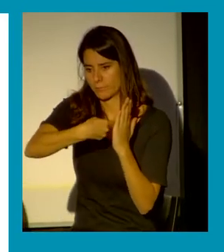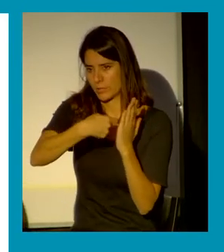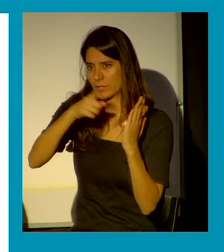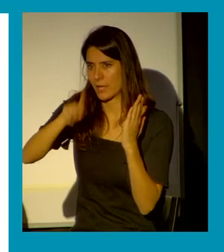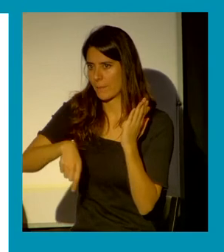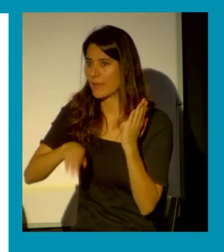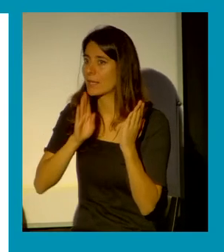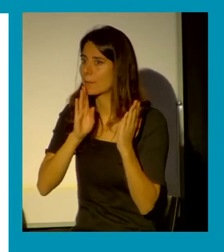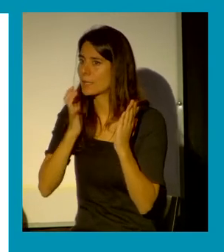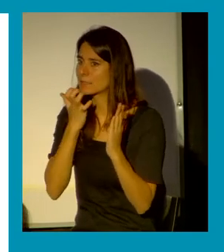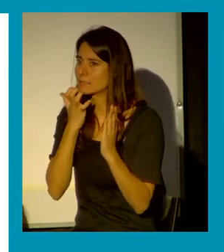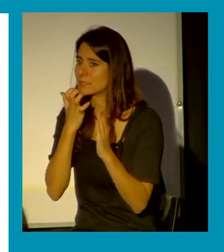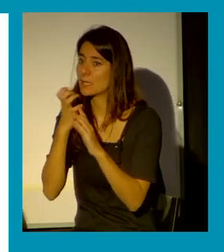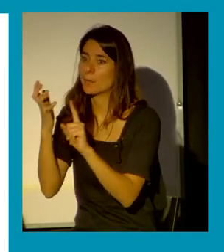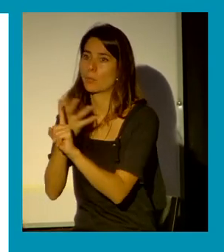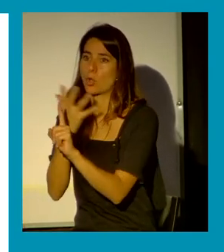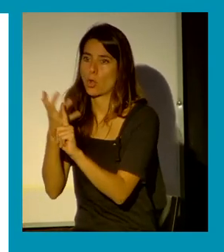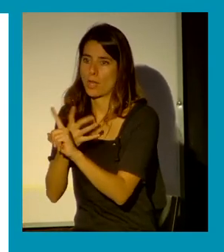familiares y de conocidos